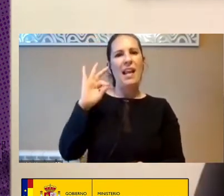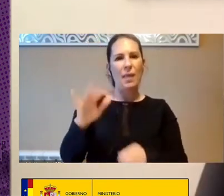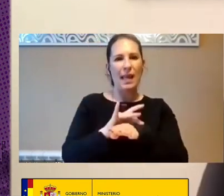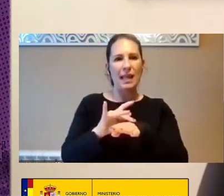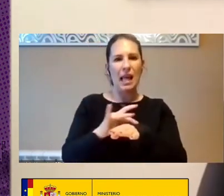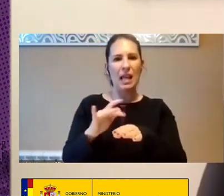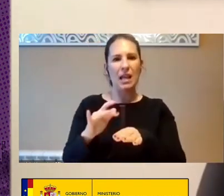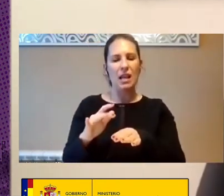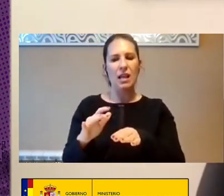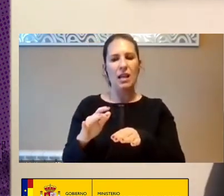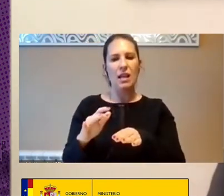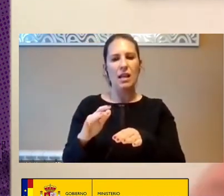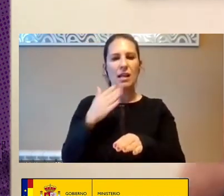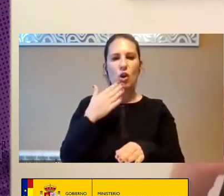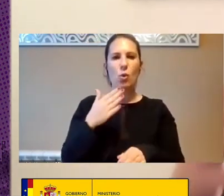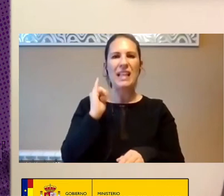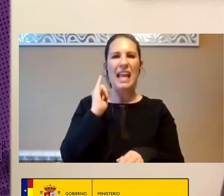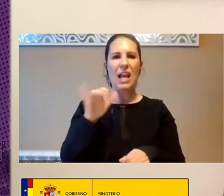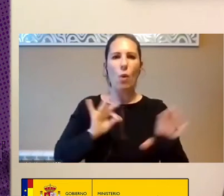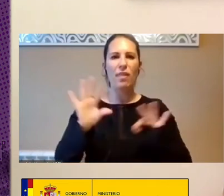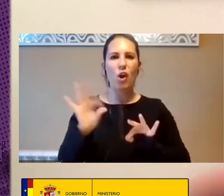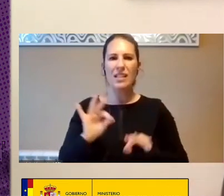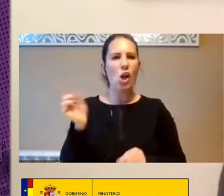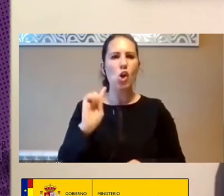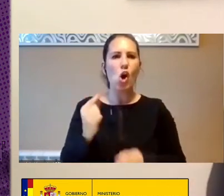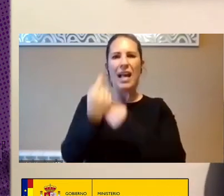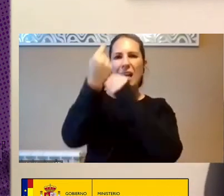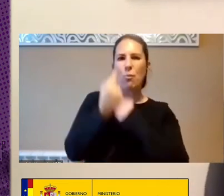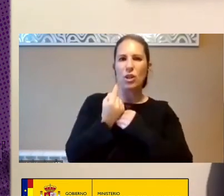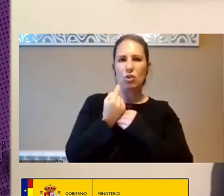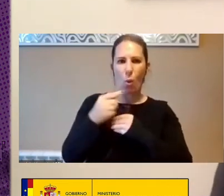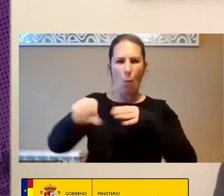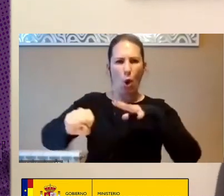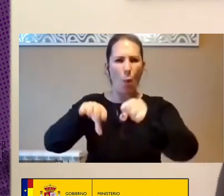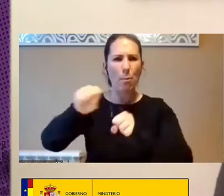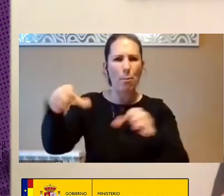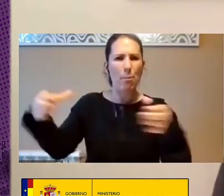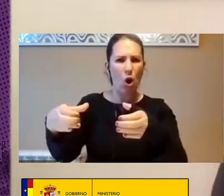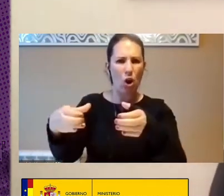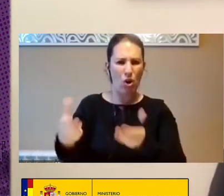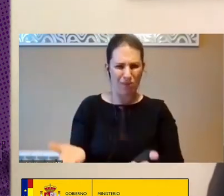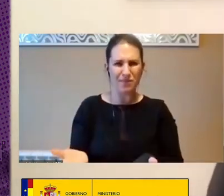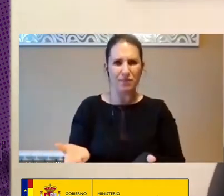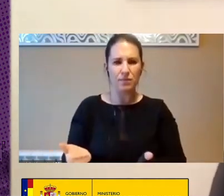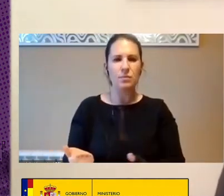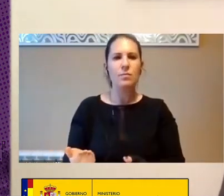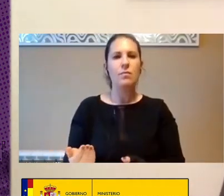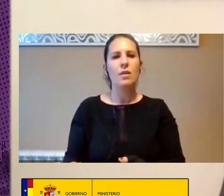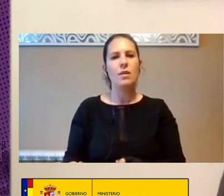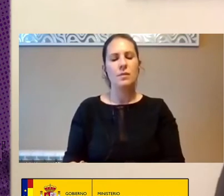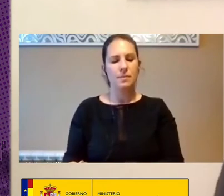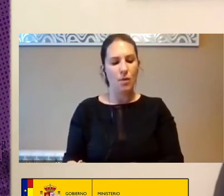Opciones No Estar A lo Impuesto Por un Monopolio Probablemente No vamos A tener Las